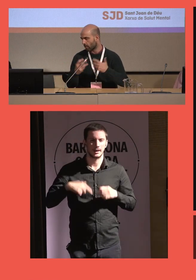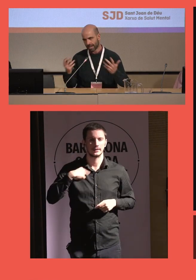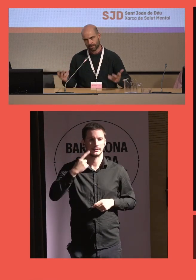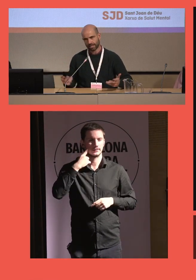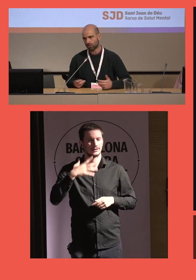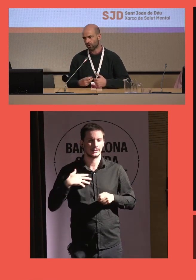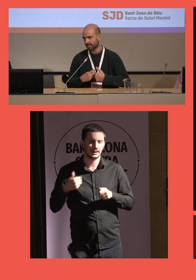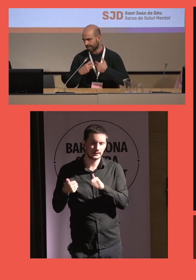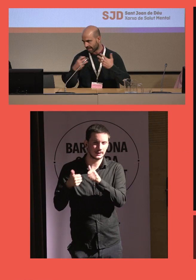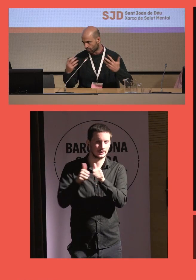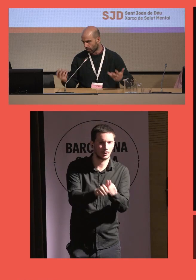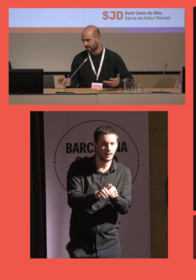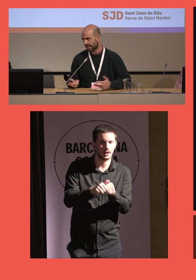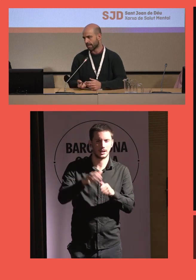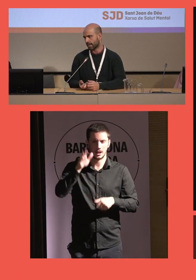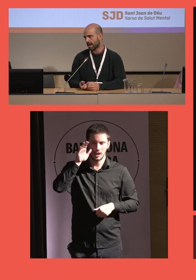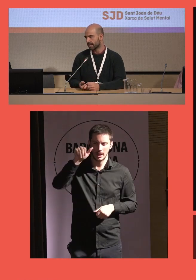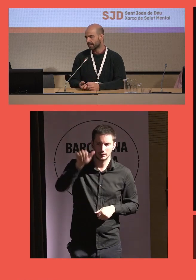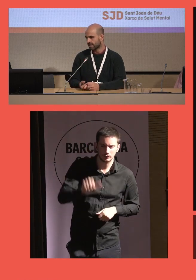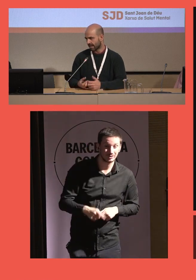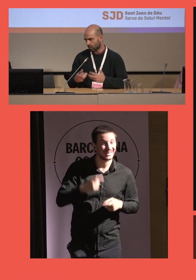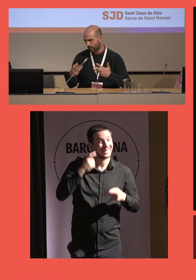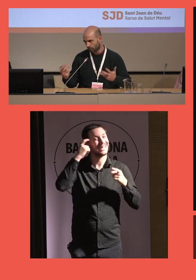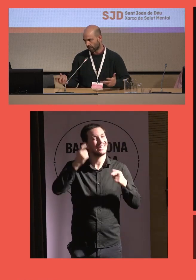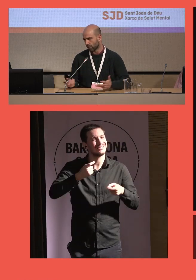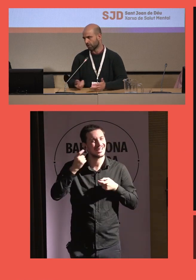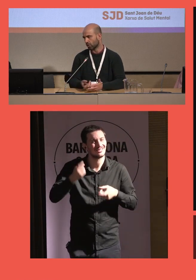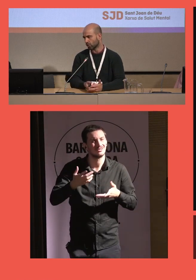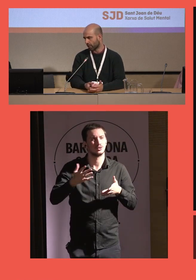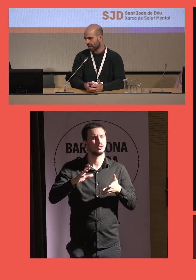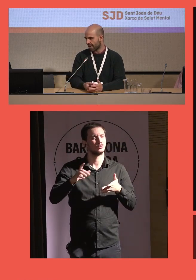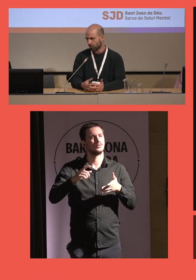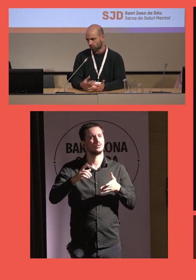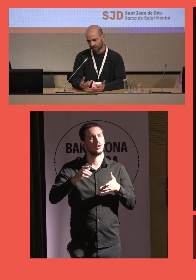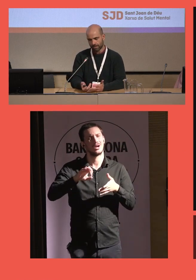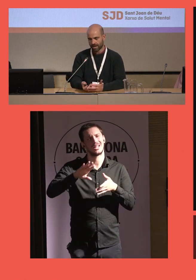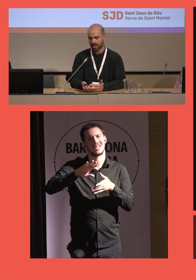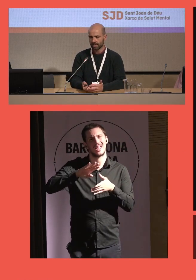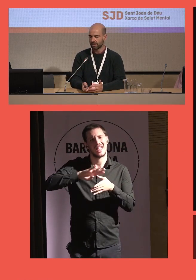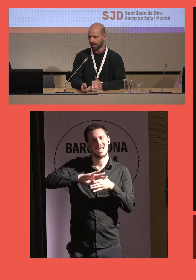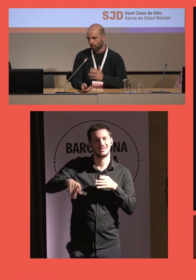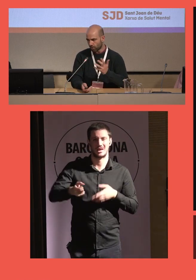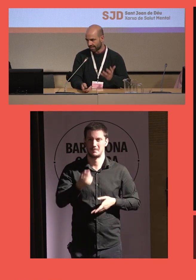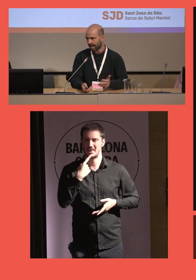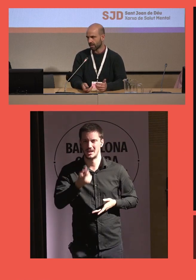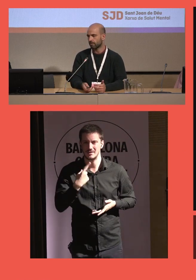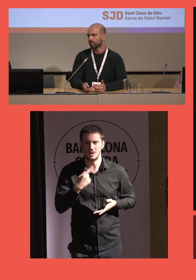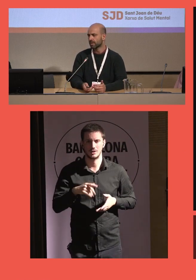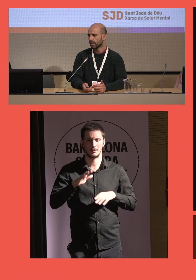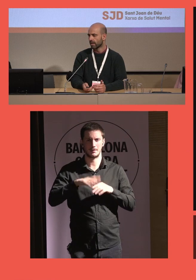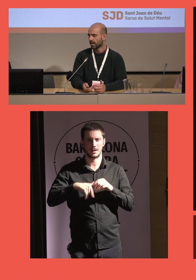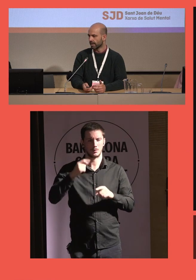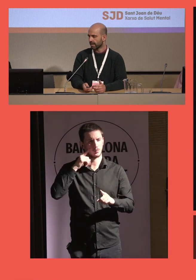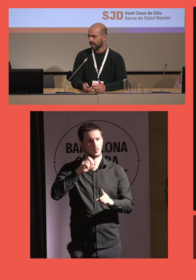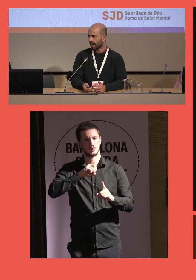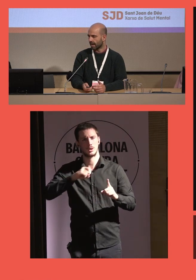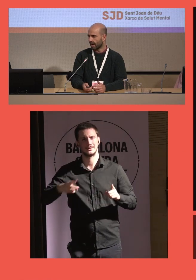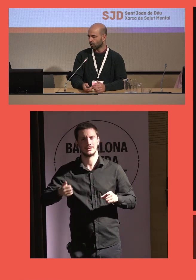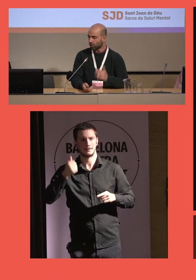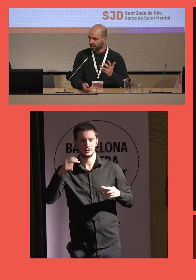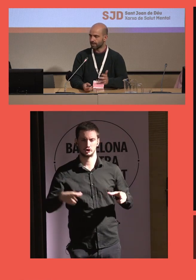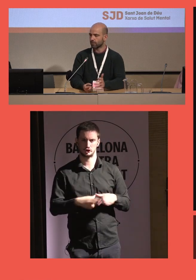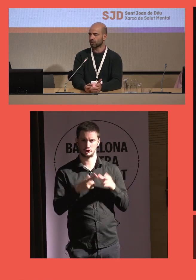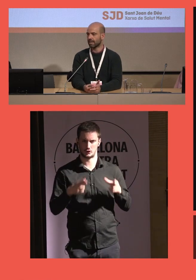escucha, de acompañamiento, de intentar no medicalizar, darle un enfoque biopsicosocial, de autoestima, de comunitario y